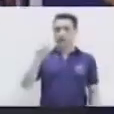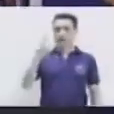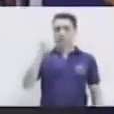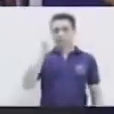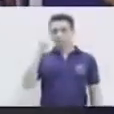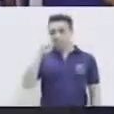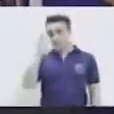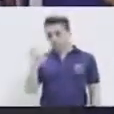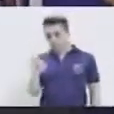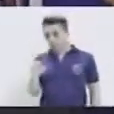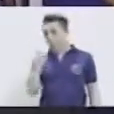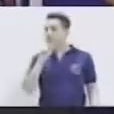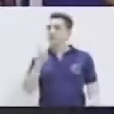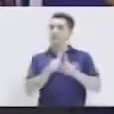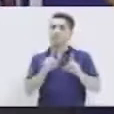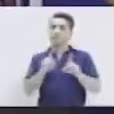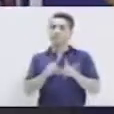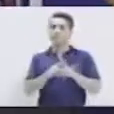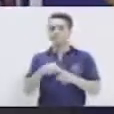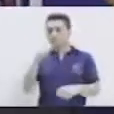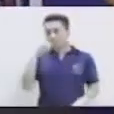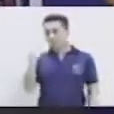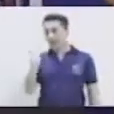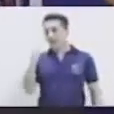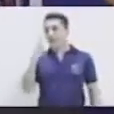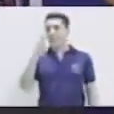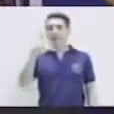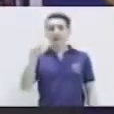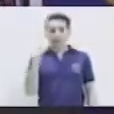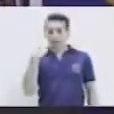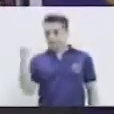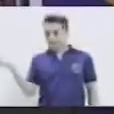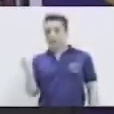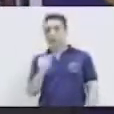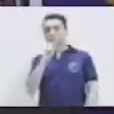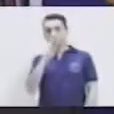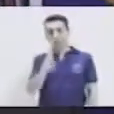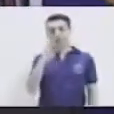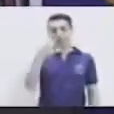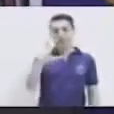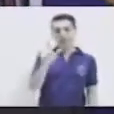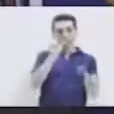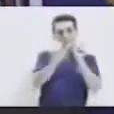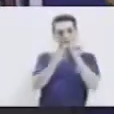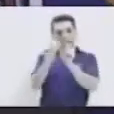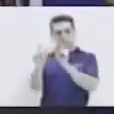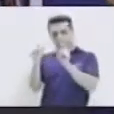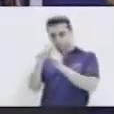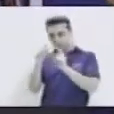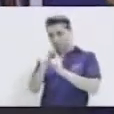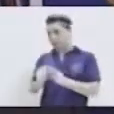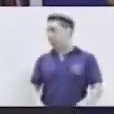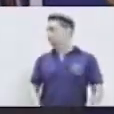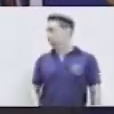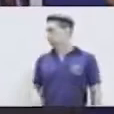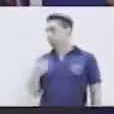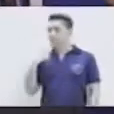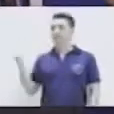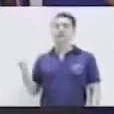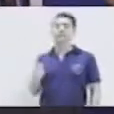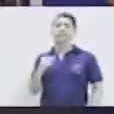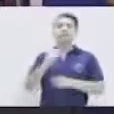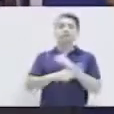Tabla. Allí hay combinaciones de P-L. Muy bien. Fíjate que Don Florencio es un